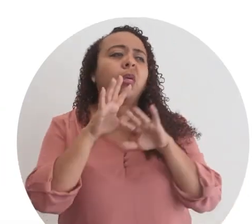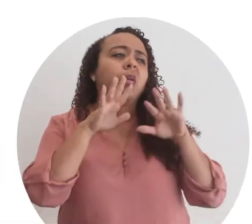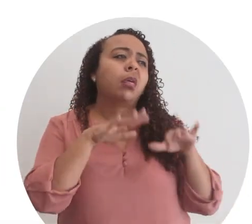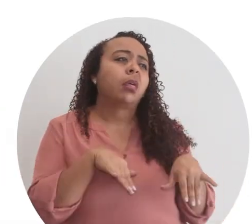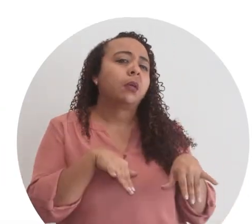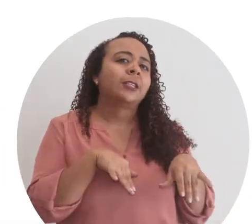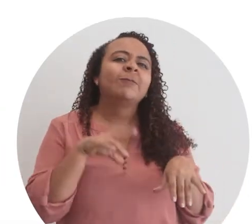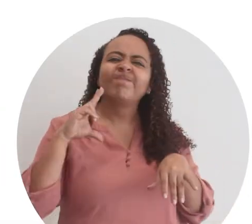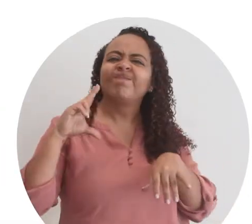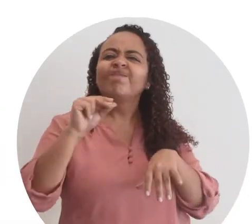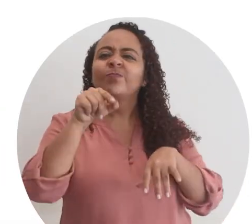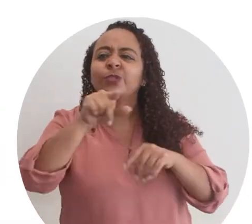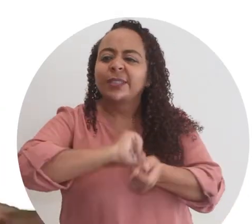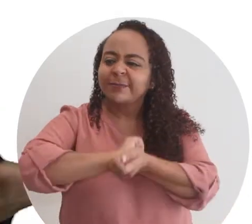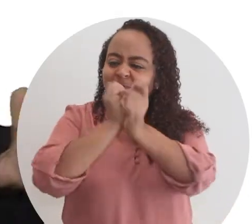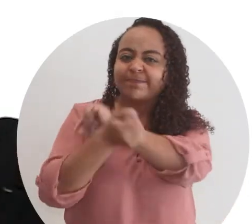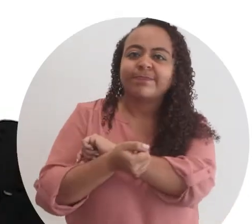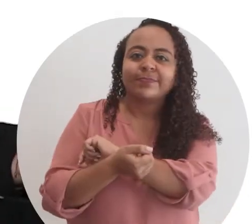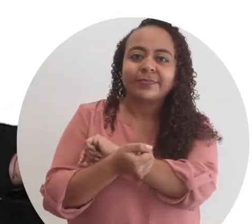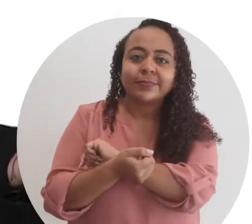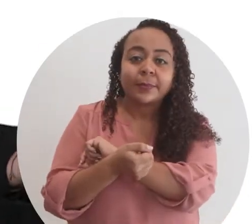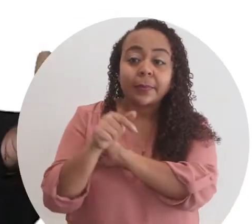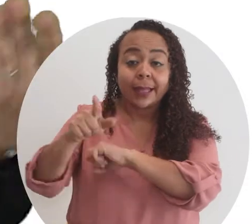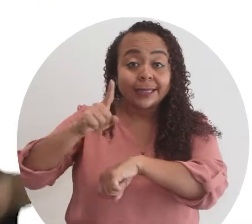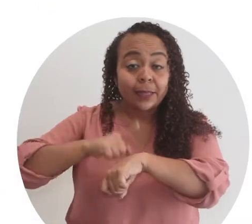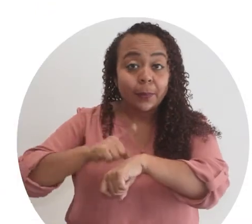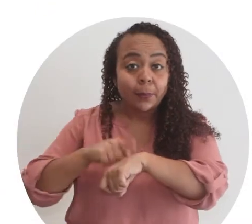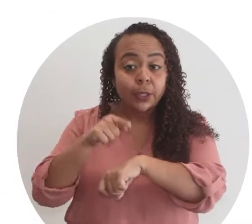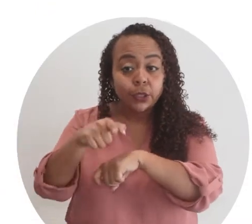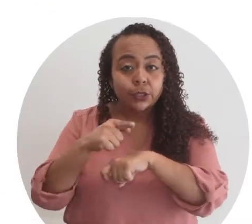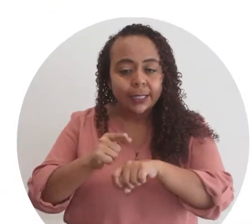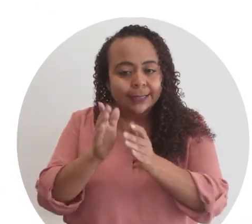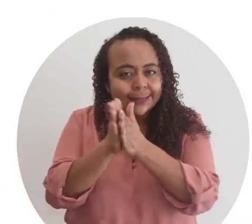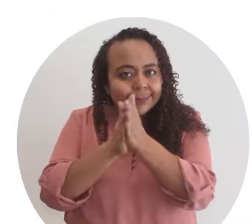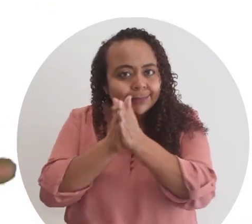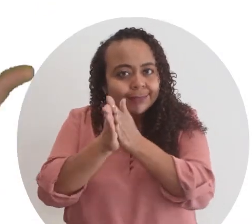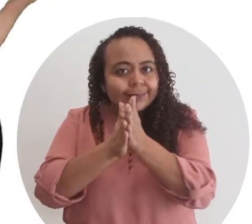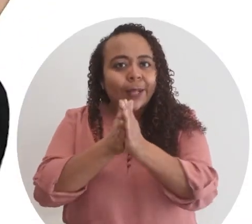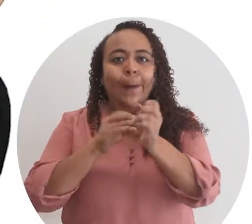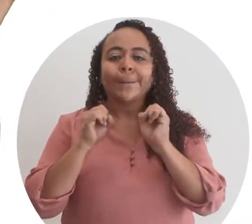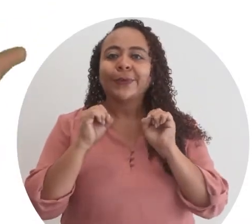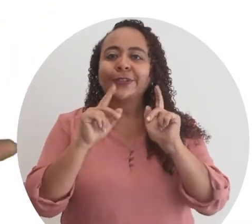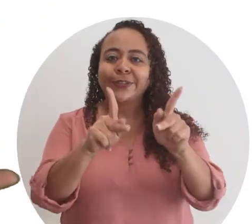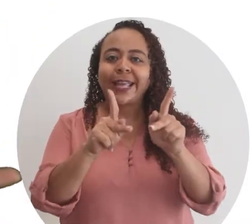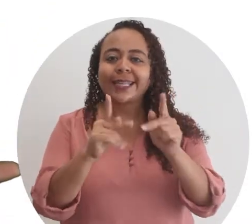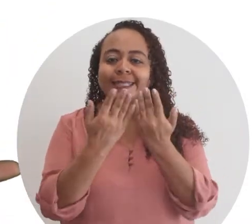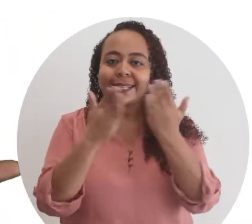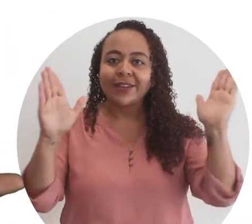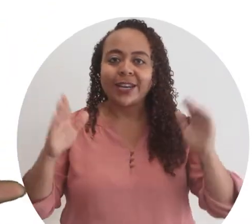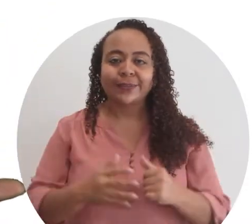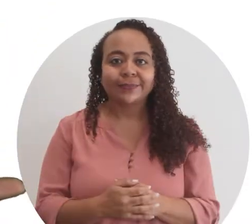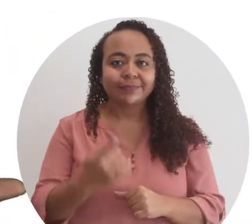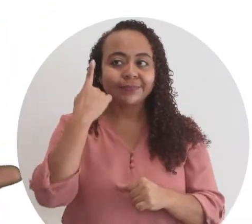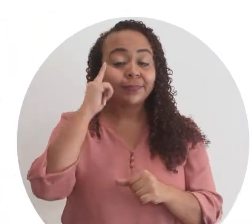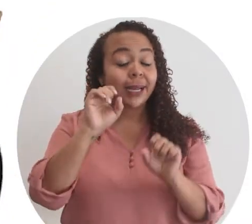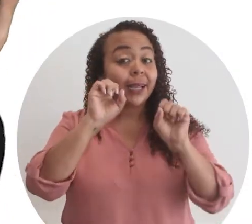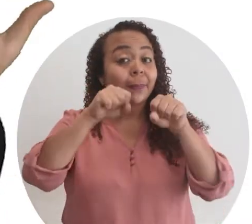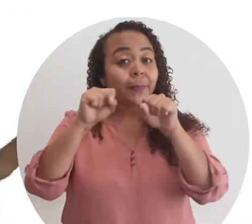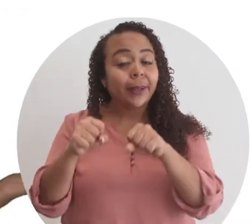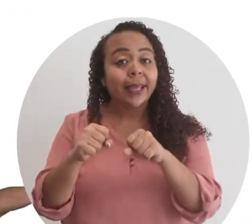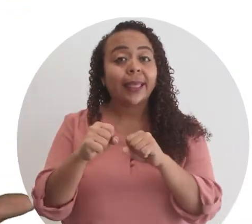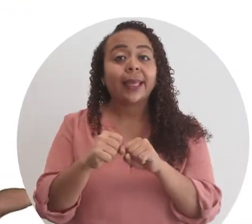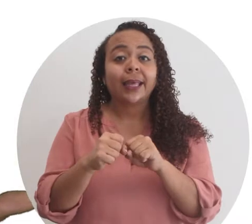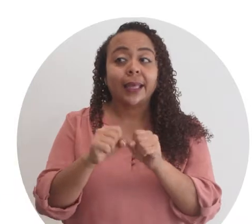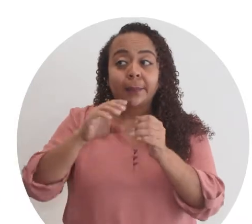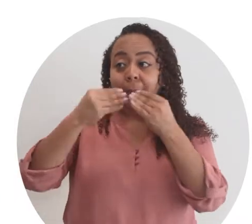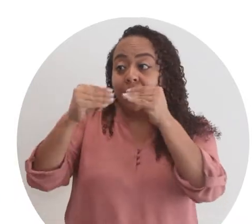vendido en su lugar, hizo al contrario, y en este momento está sacándole provecho a las oportunidades que se abrieron para que